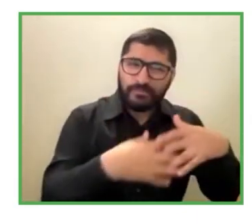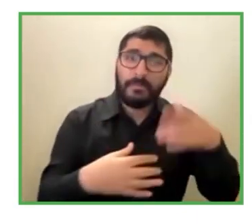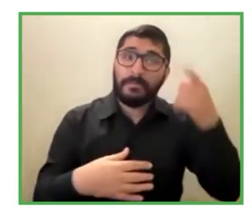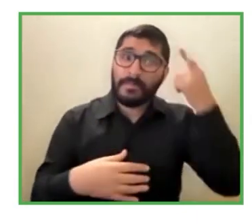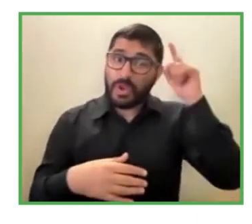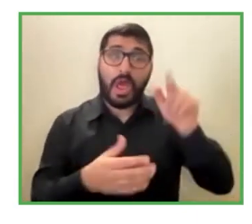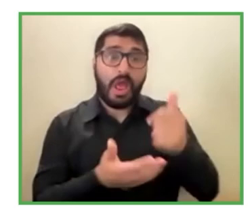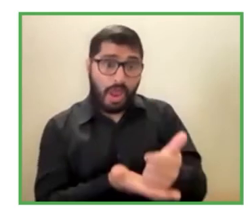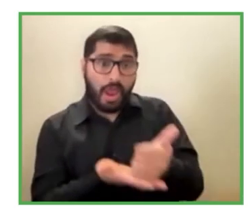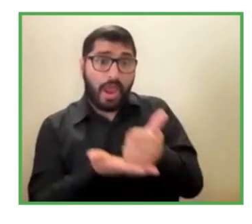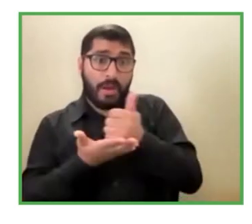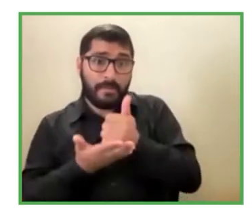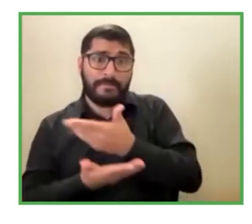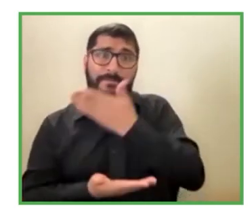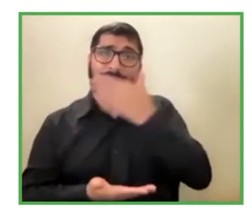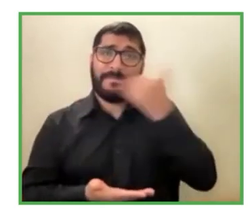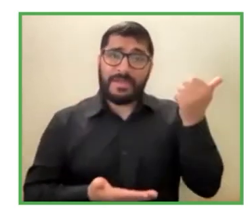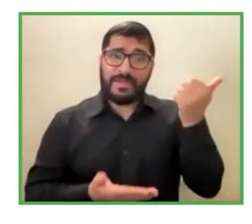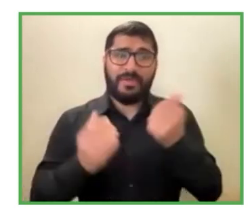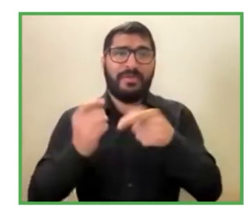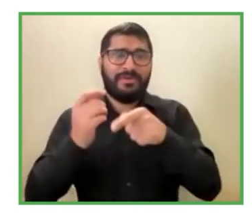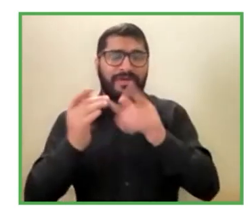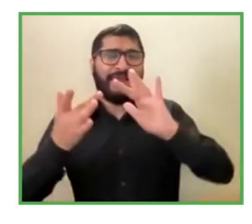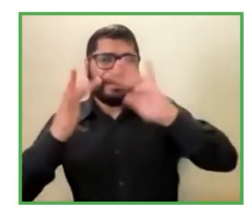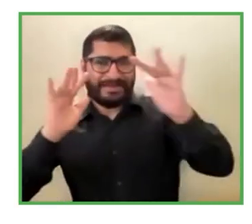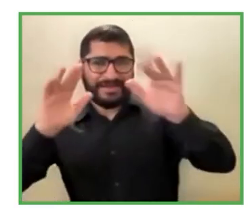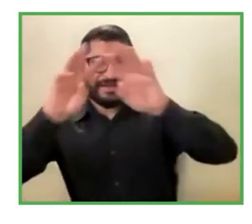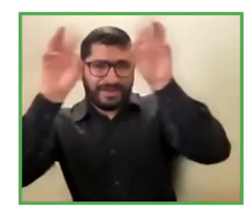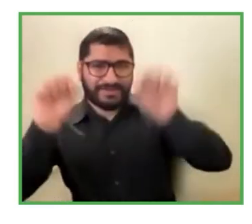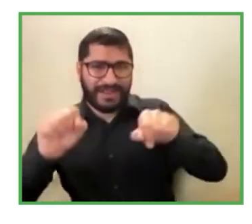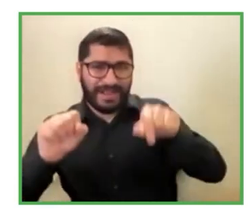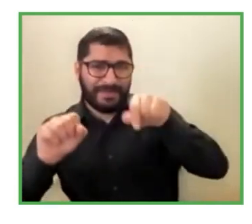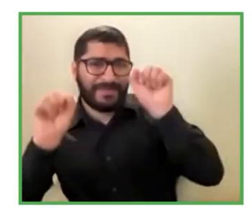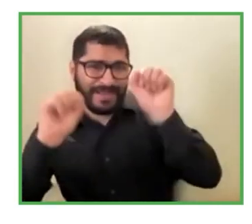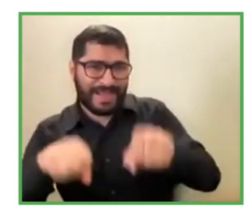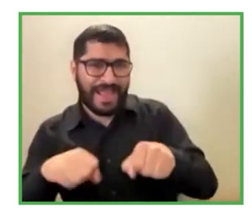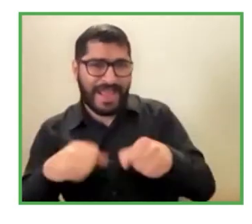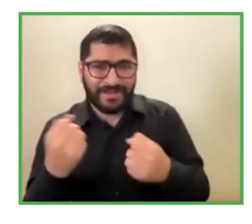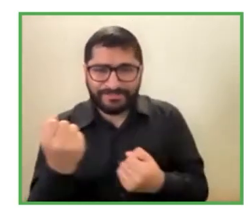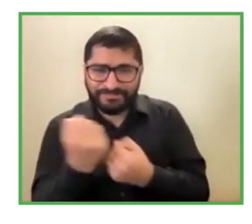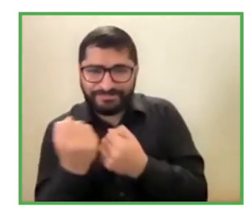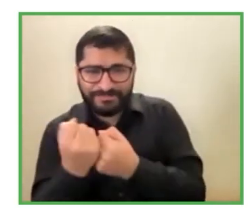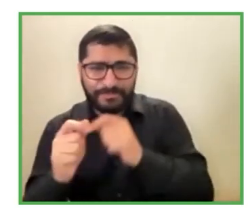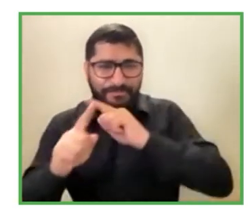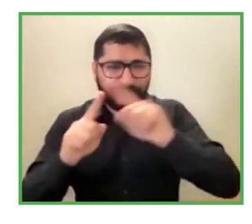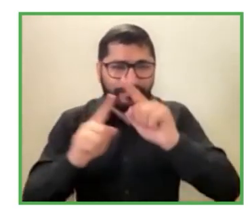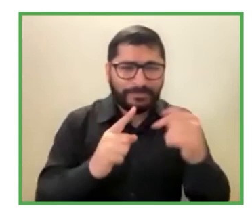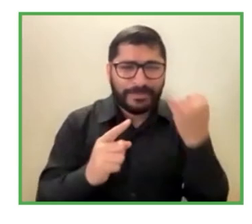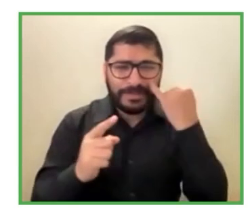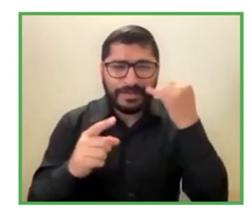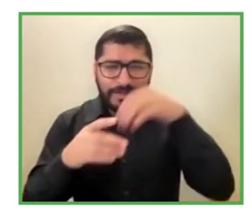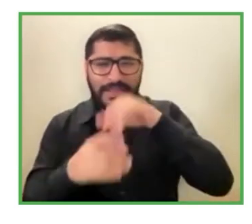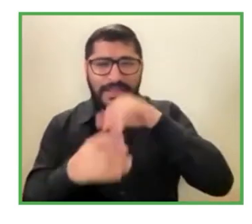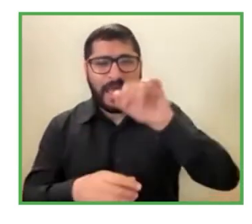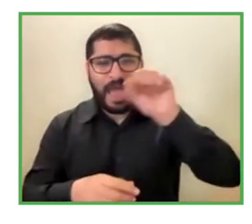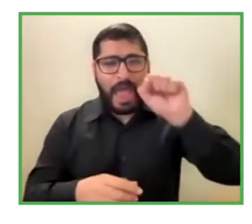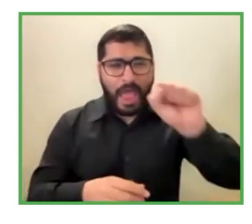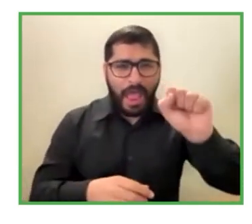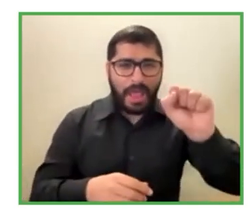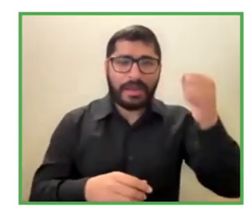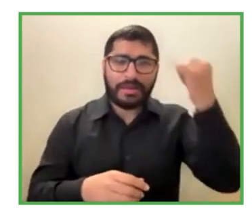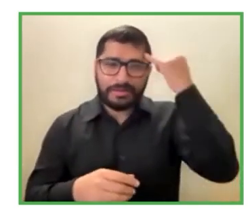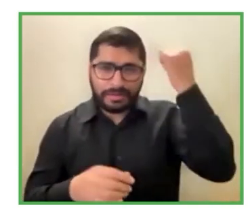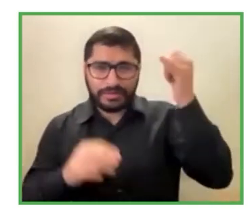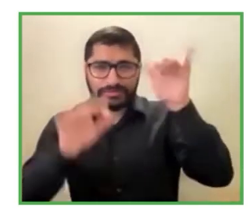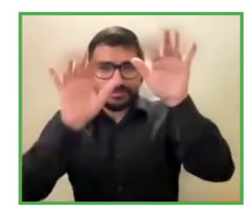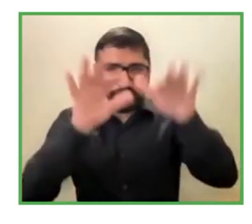e incluir cosas más de inteligencia artificial que pudiera facilitar todavía más el proceso y pudiera tener